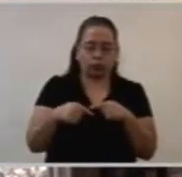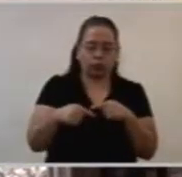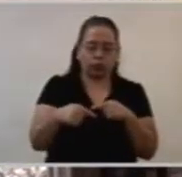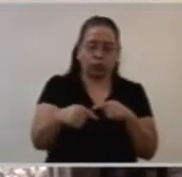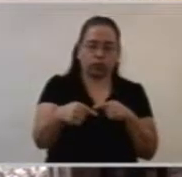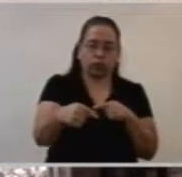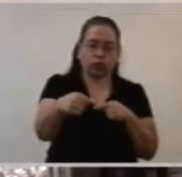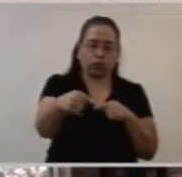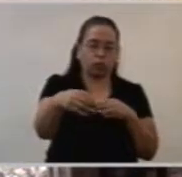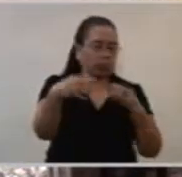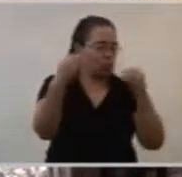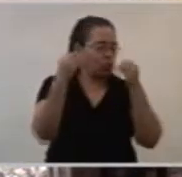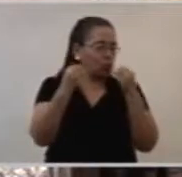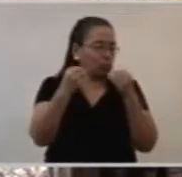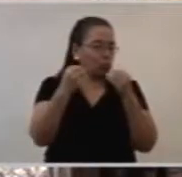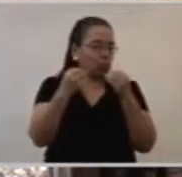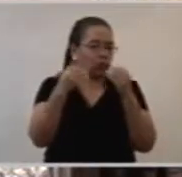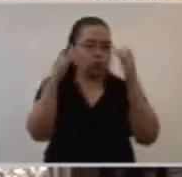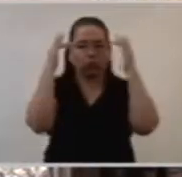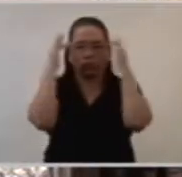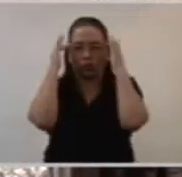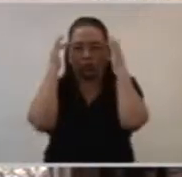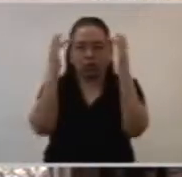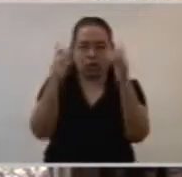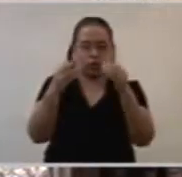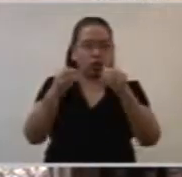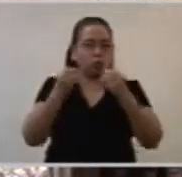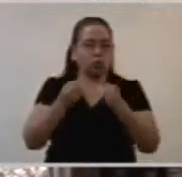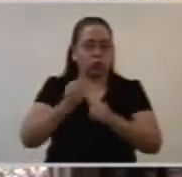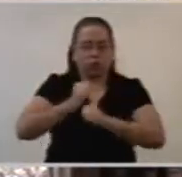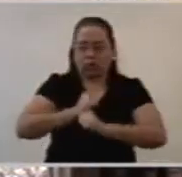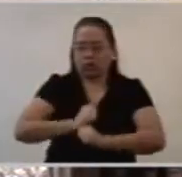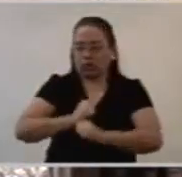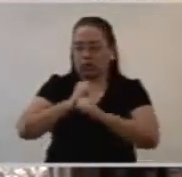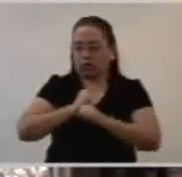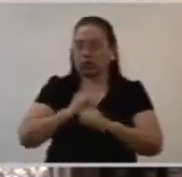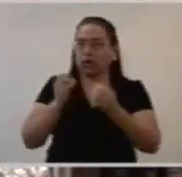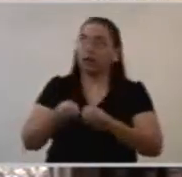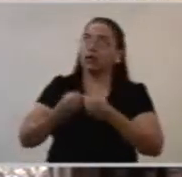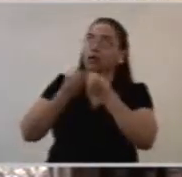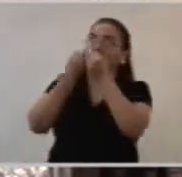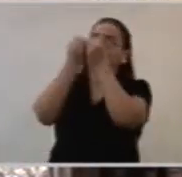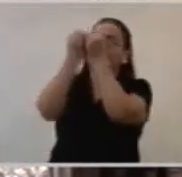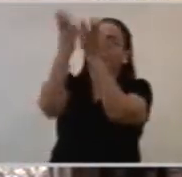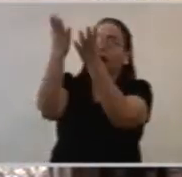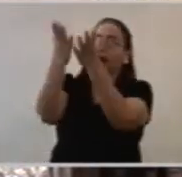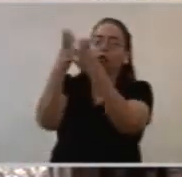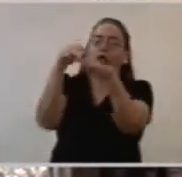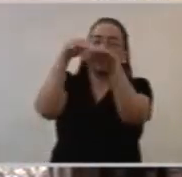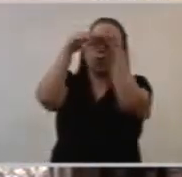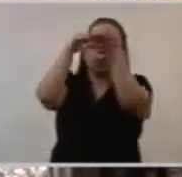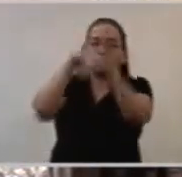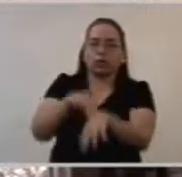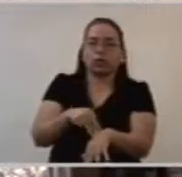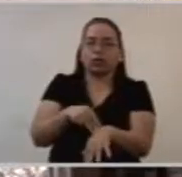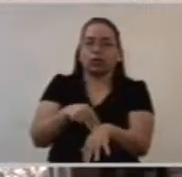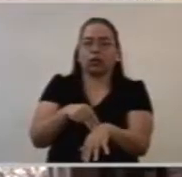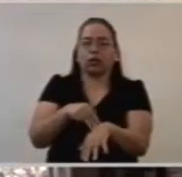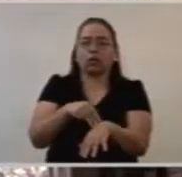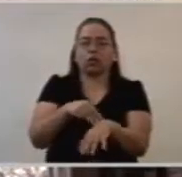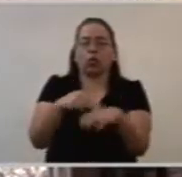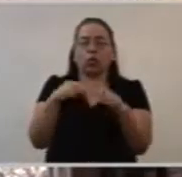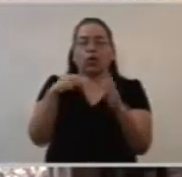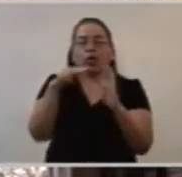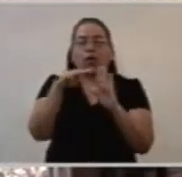mártires que han cumplido con el mandamiento de Cristo. Vayan y prediquen el